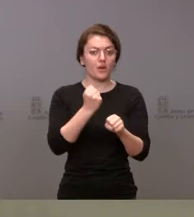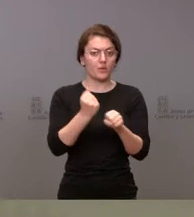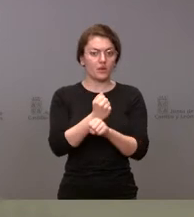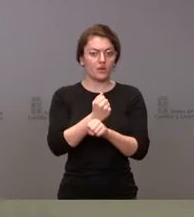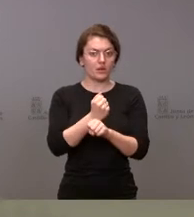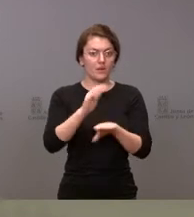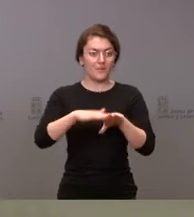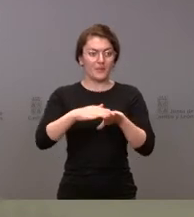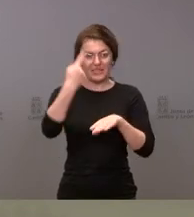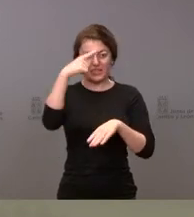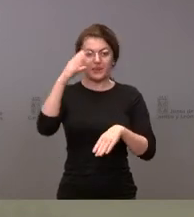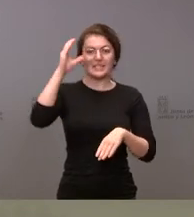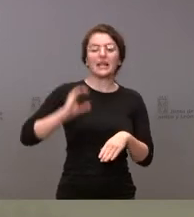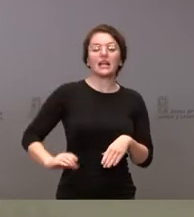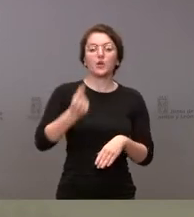interprofesional.